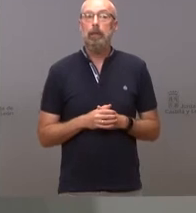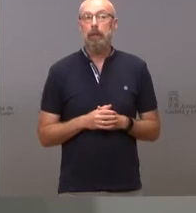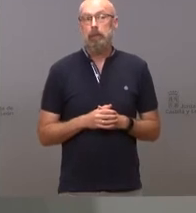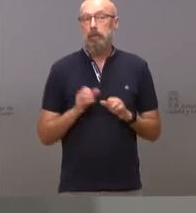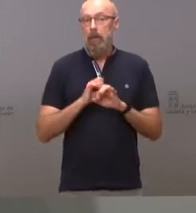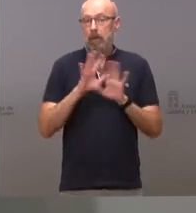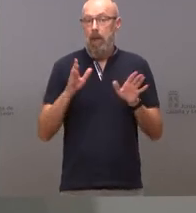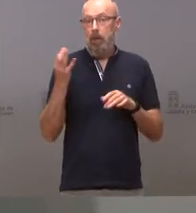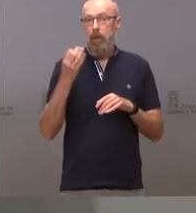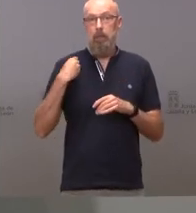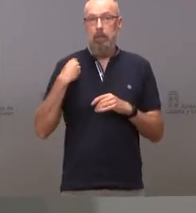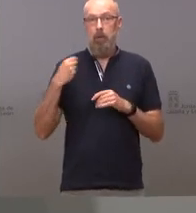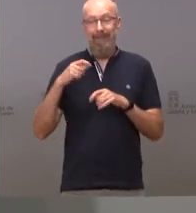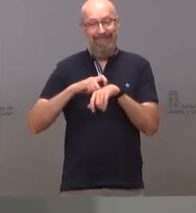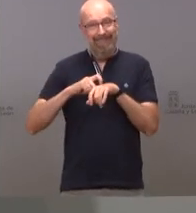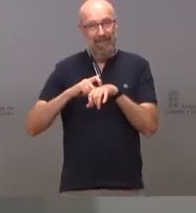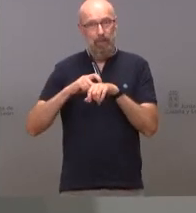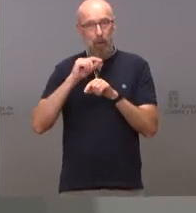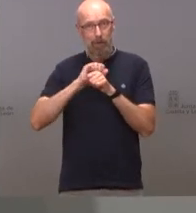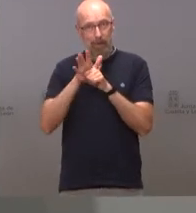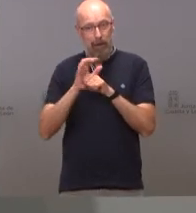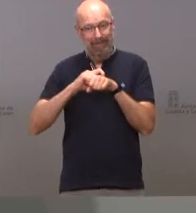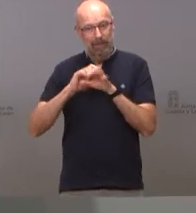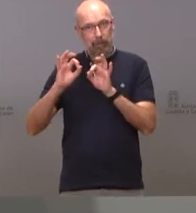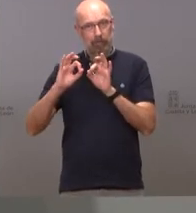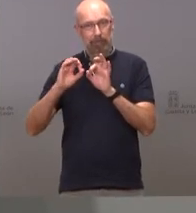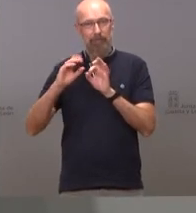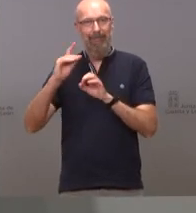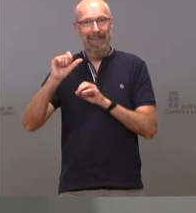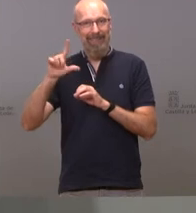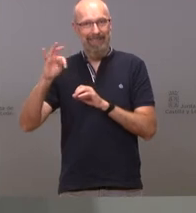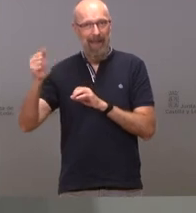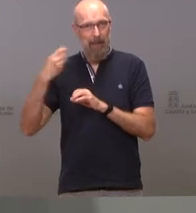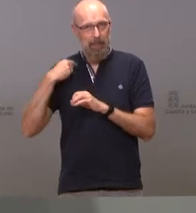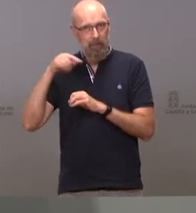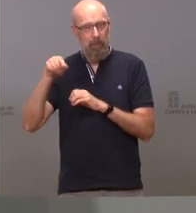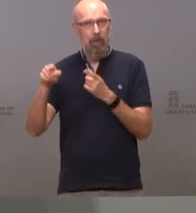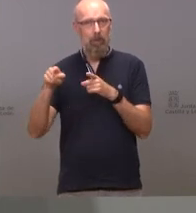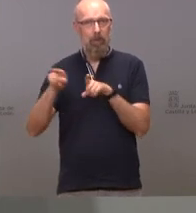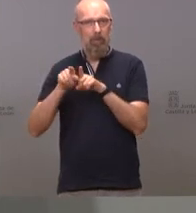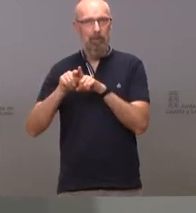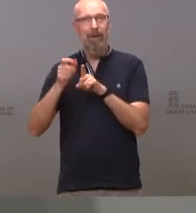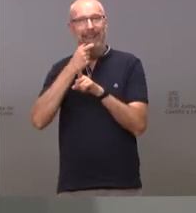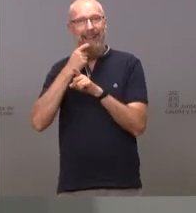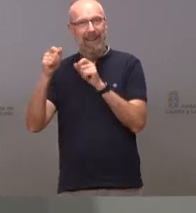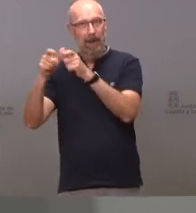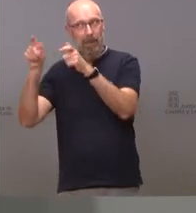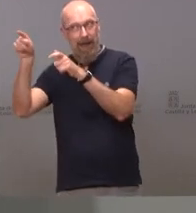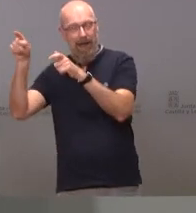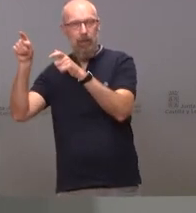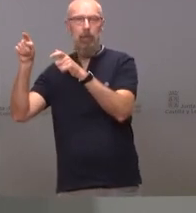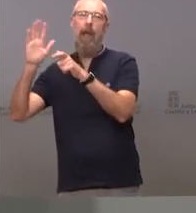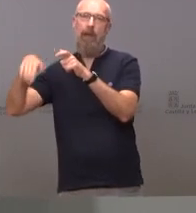que nosotros lo hemos hecho ya desde hace semanas porque lo que ocurre en Inglaterra lo que ocurre en la pandemia acaba extendiéndose